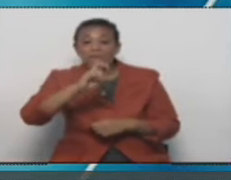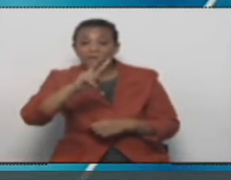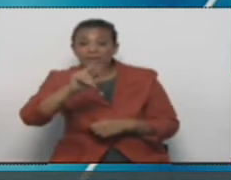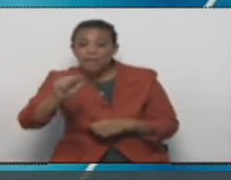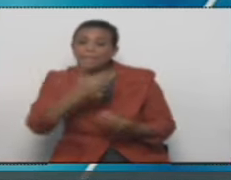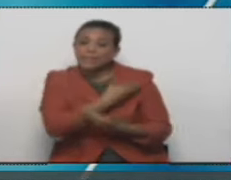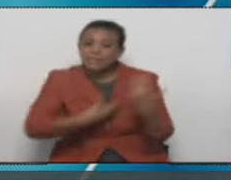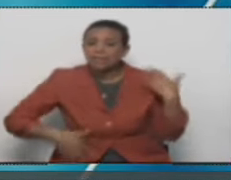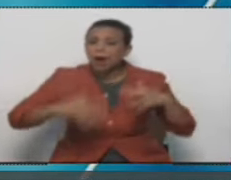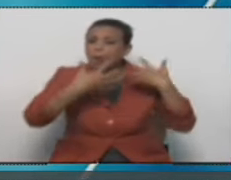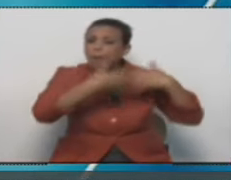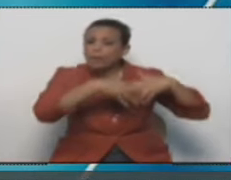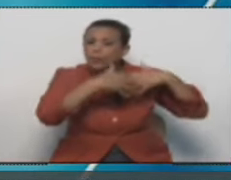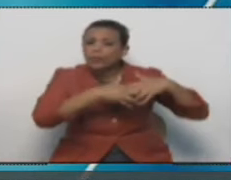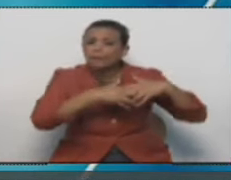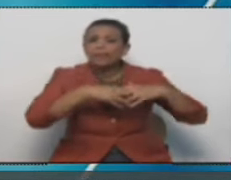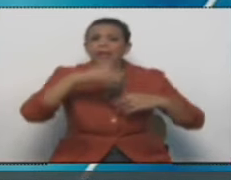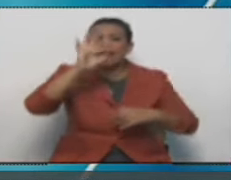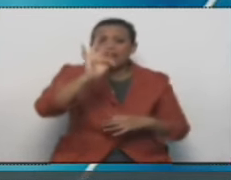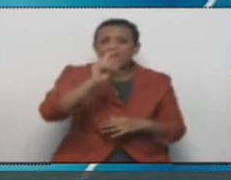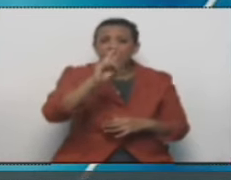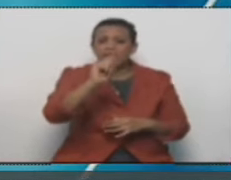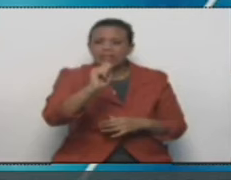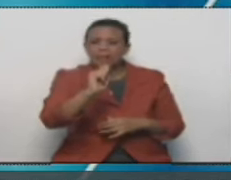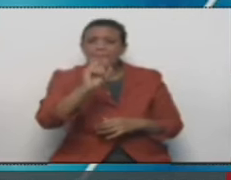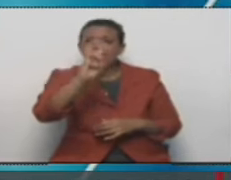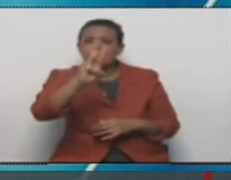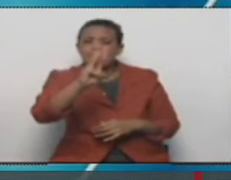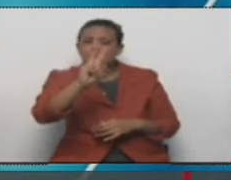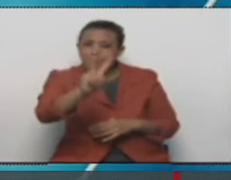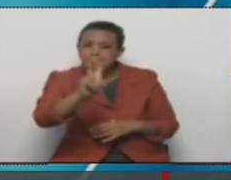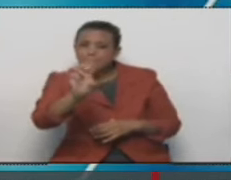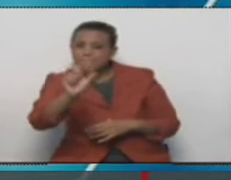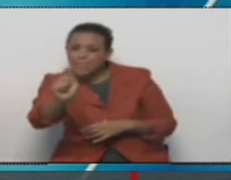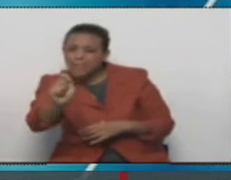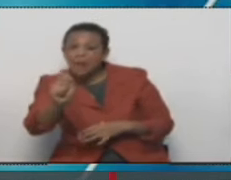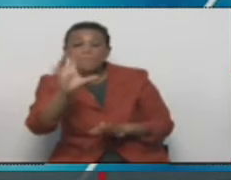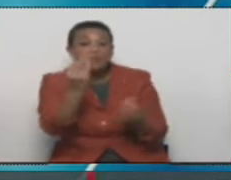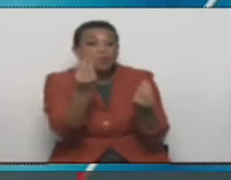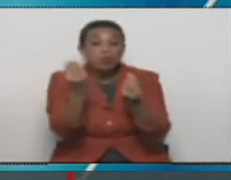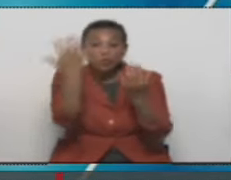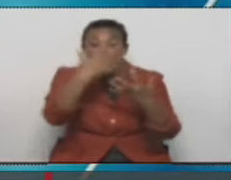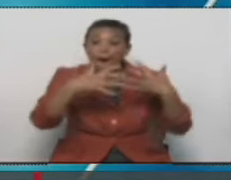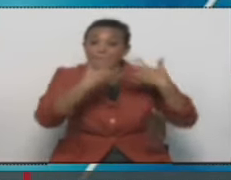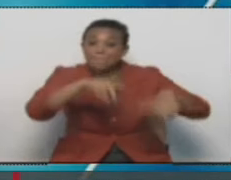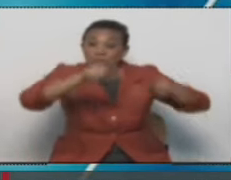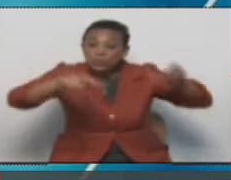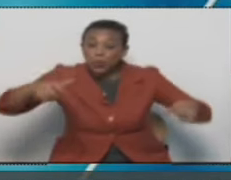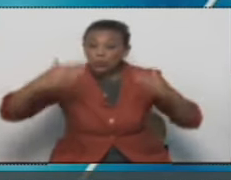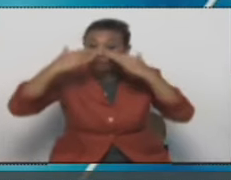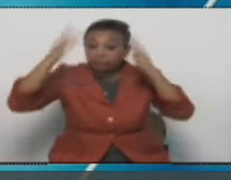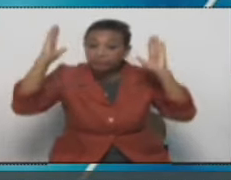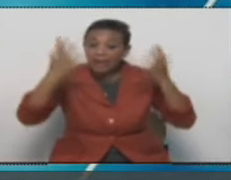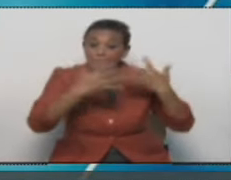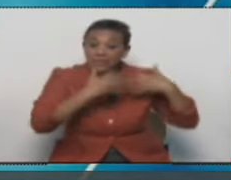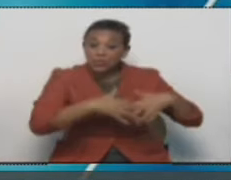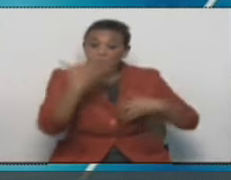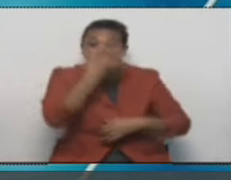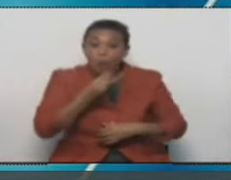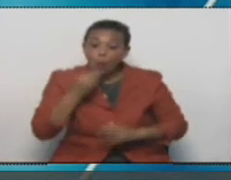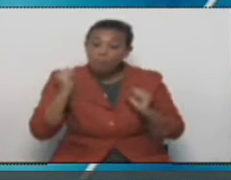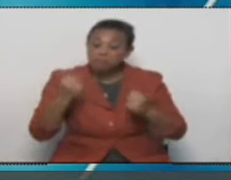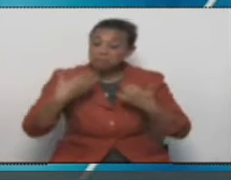presidente de la corporación FIBETS Telecom. Mira, puro empresario joven. Impresionante.